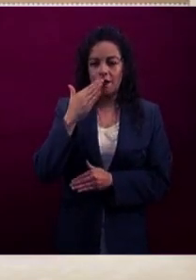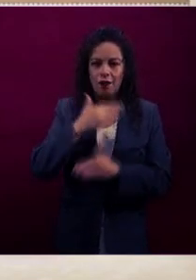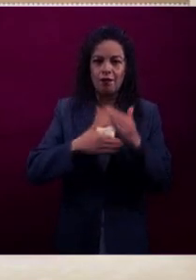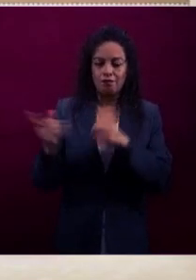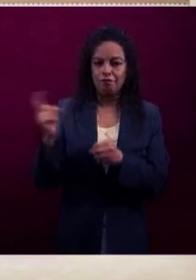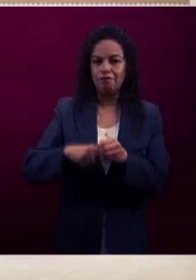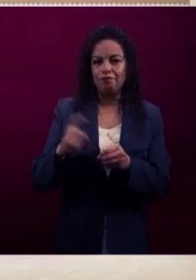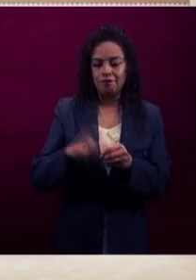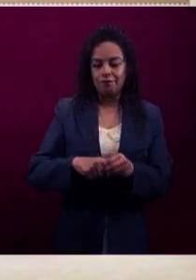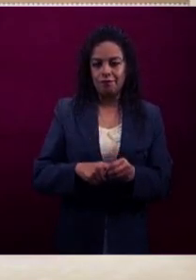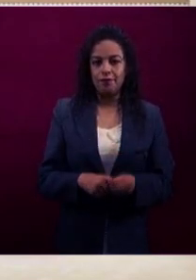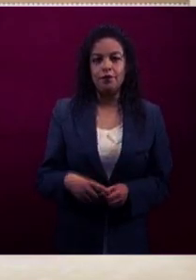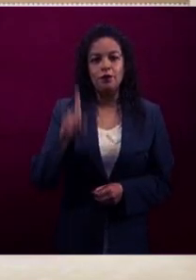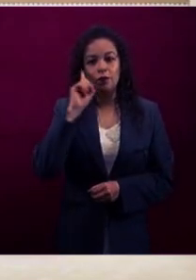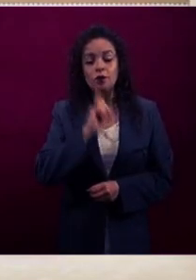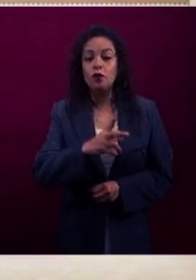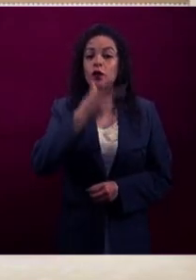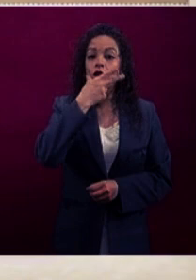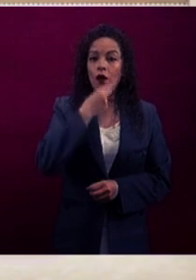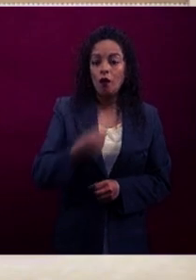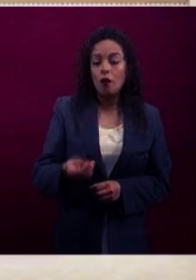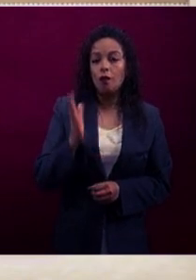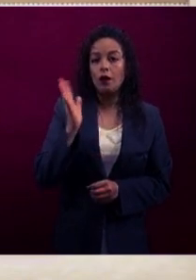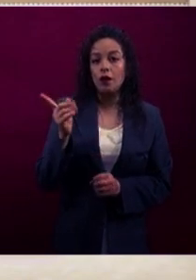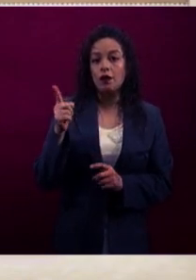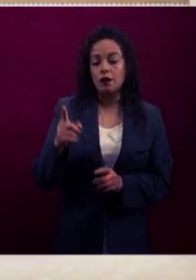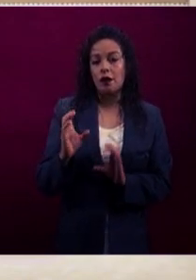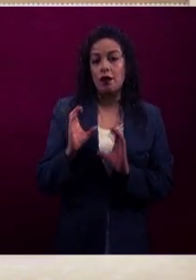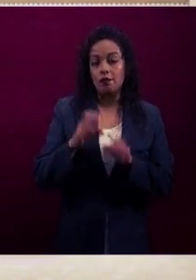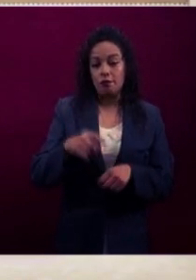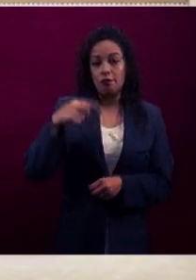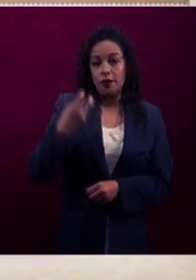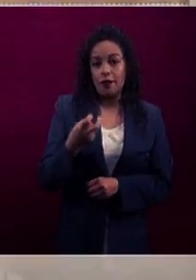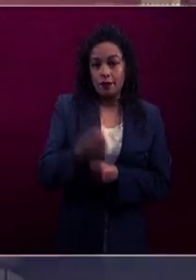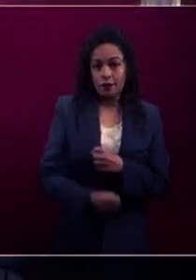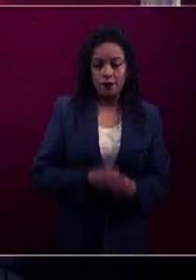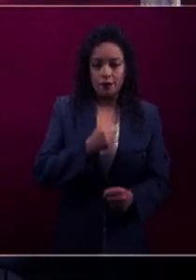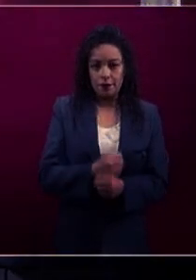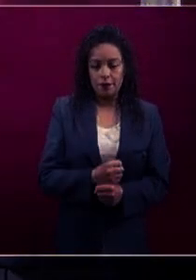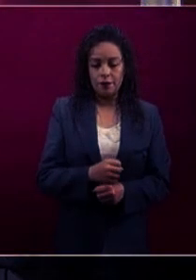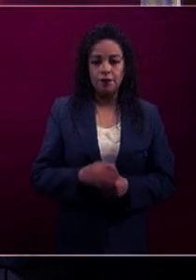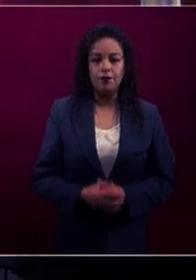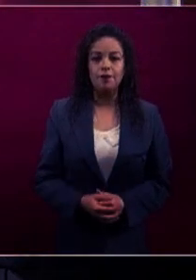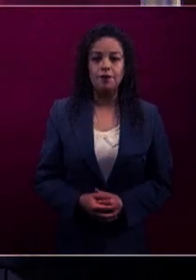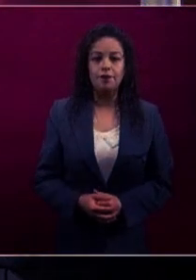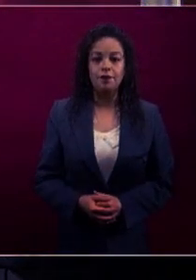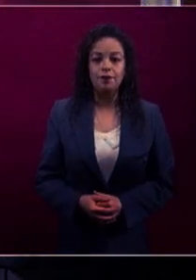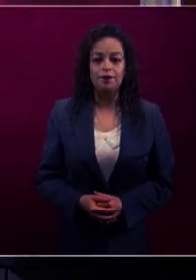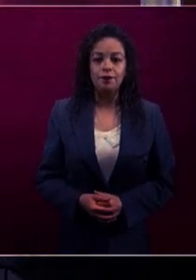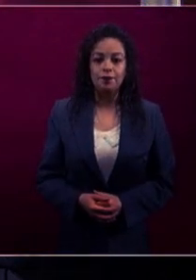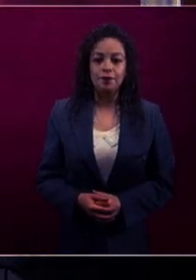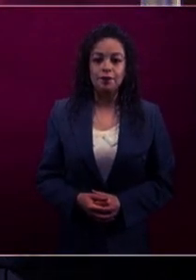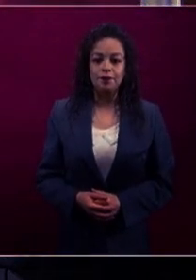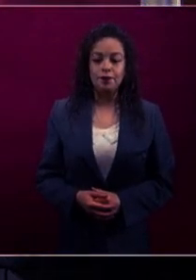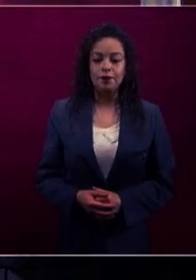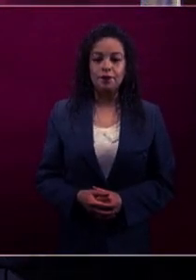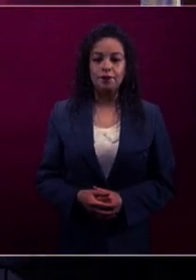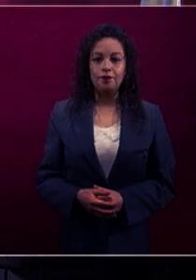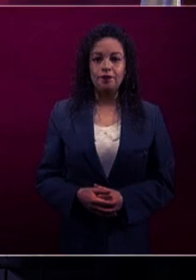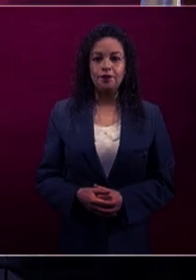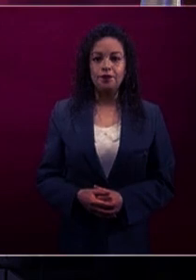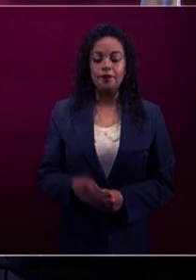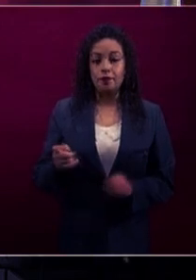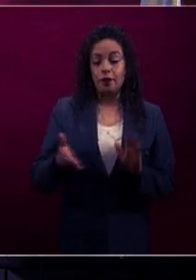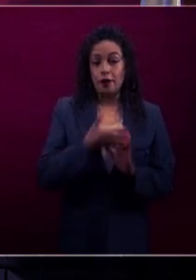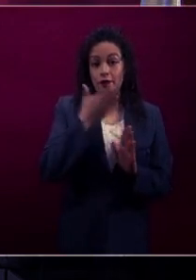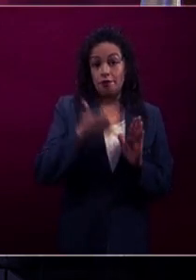la cantidad de mujeres que han sido reclutados en este año. Adelante. En cuanto a la construcción de cuarteles,